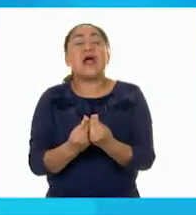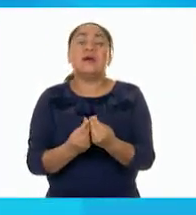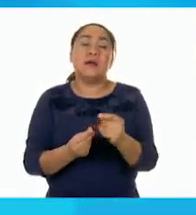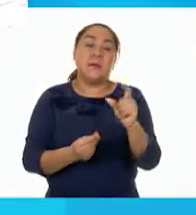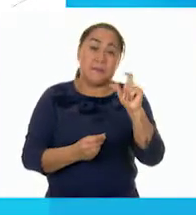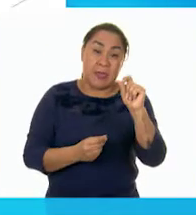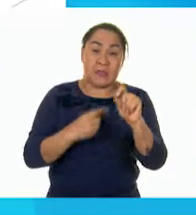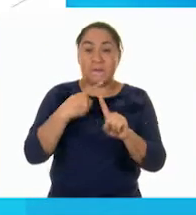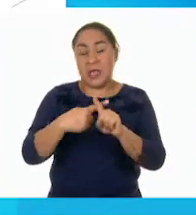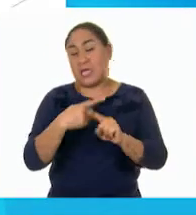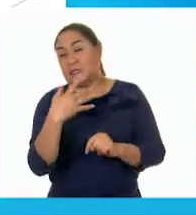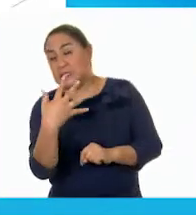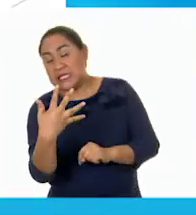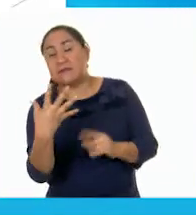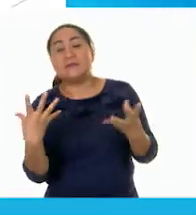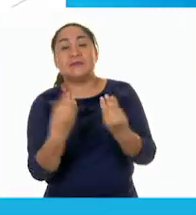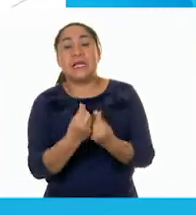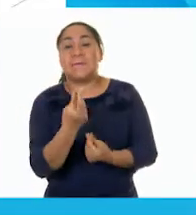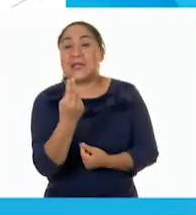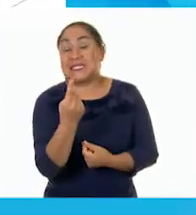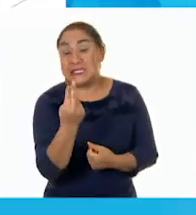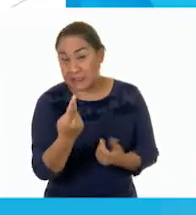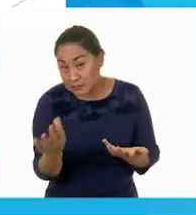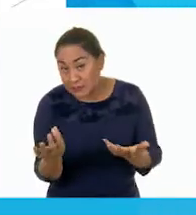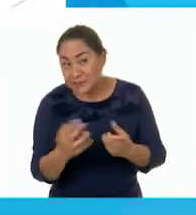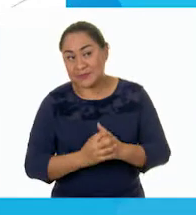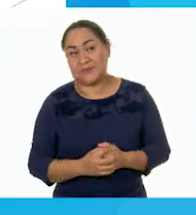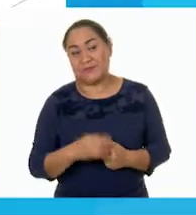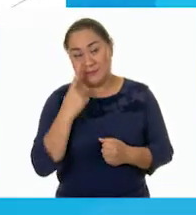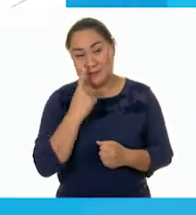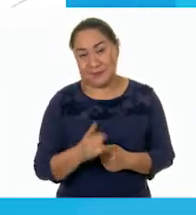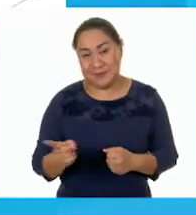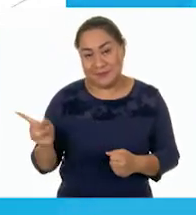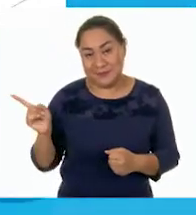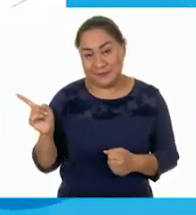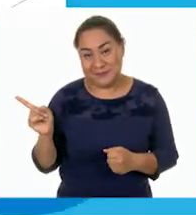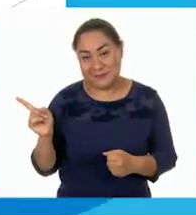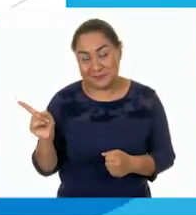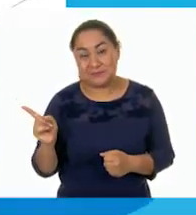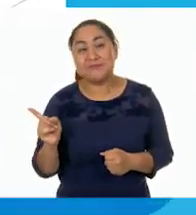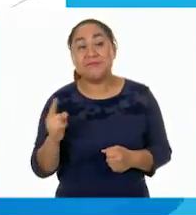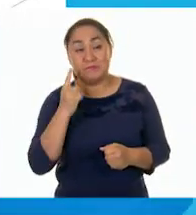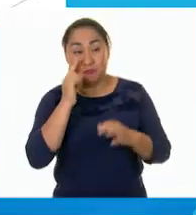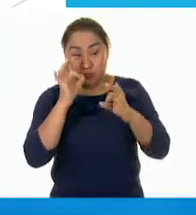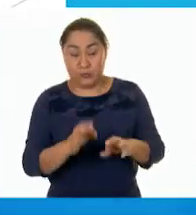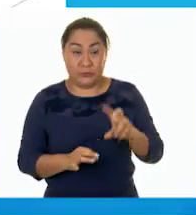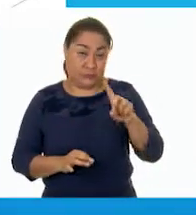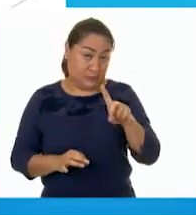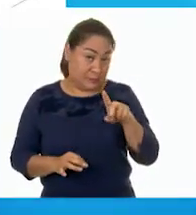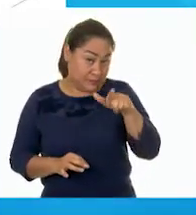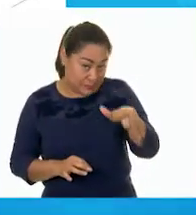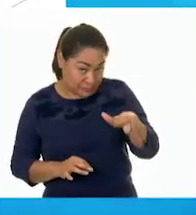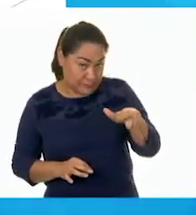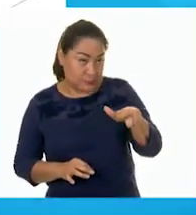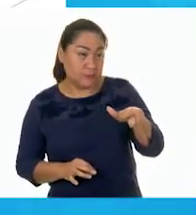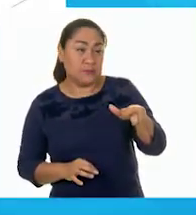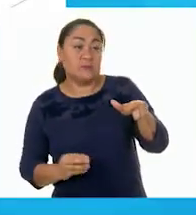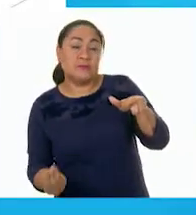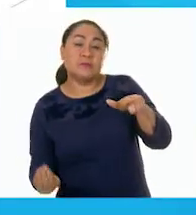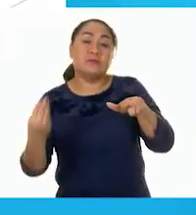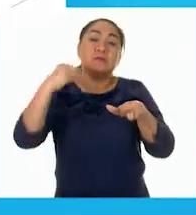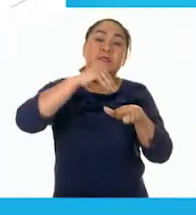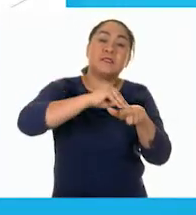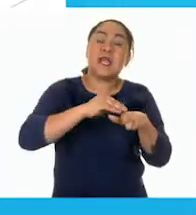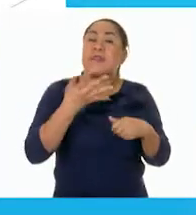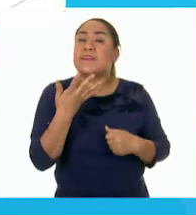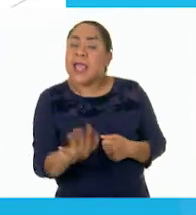25. Así es. ¿Qué fue lo que hizo? Entonces, él estaba en... 37. 37. De un salto